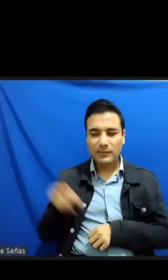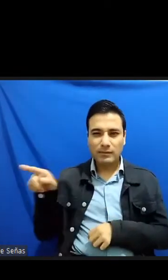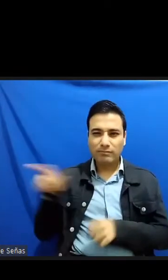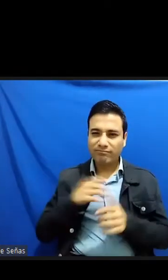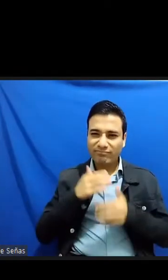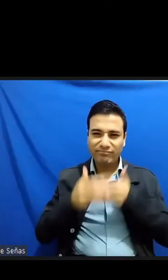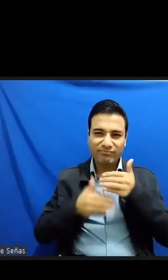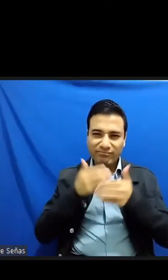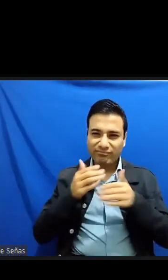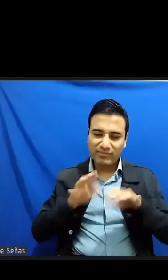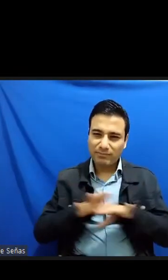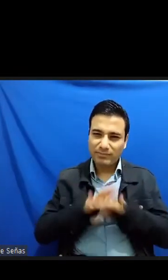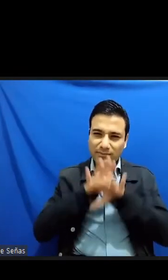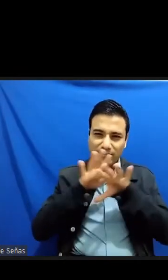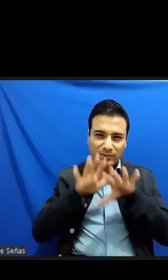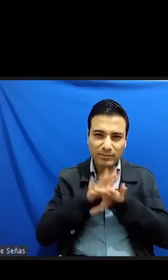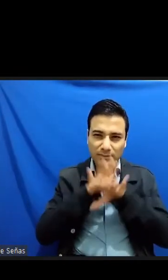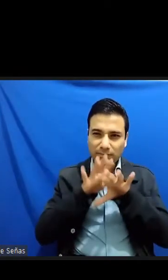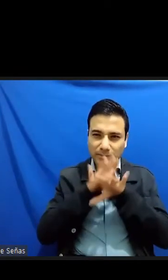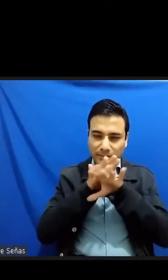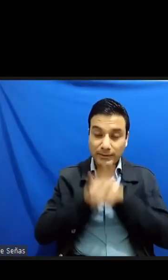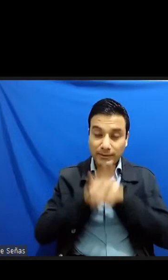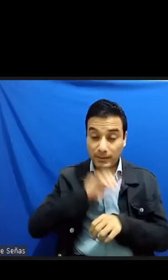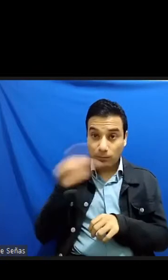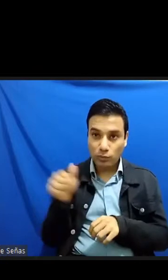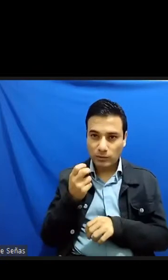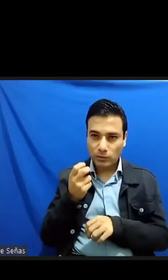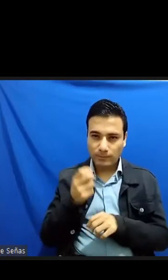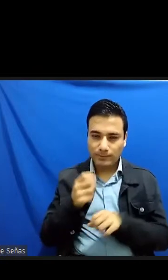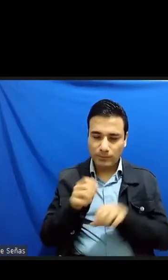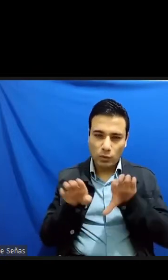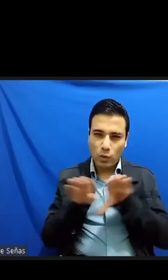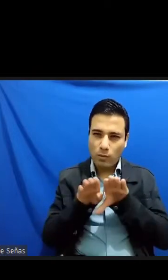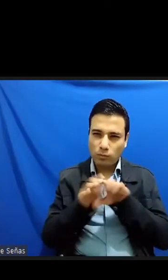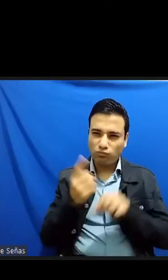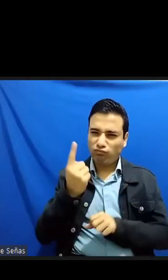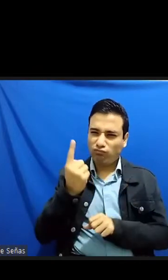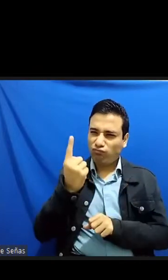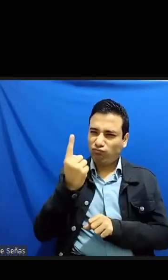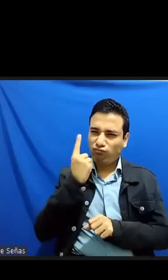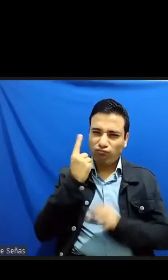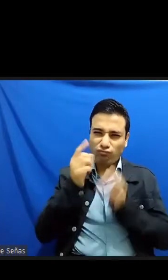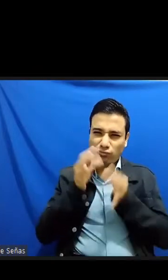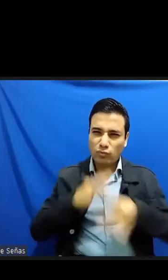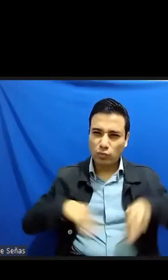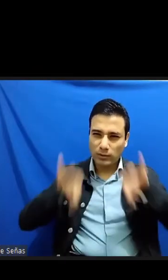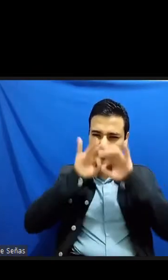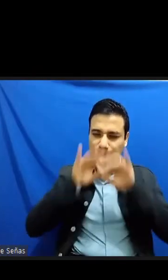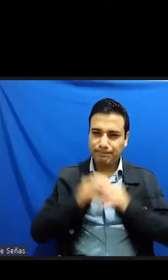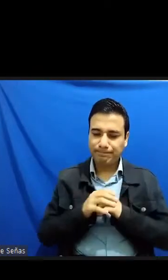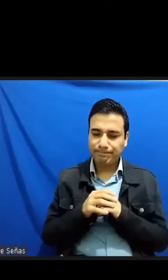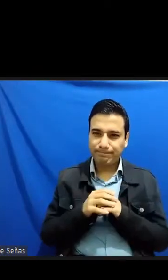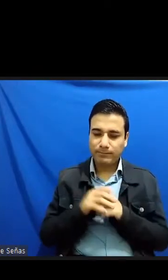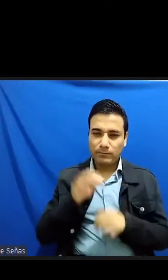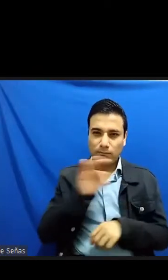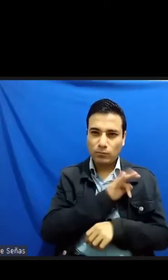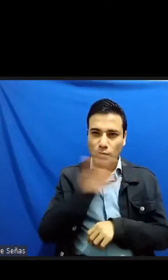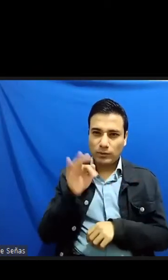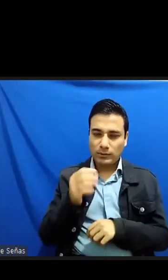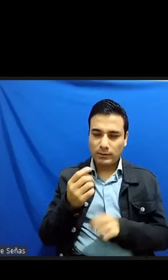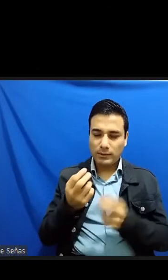atributos que vendría a ser la ofrenda máxima que es capaz de ofrecerse a sí mismo